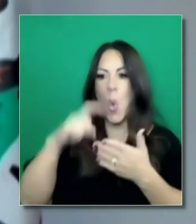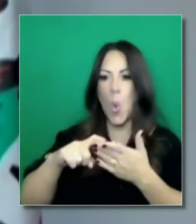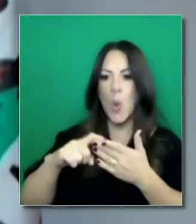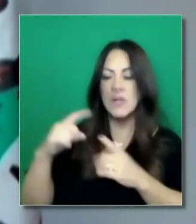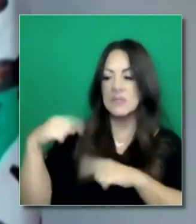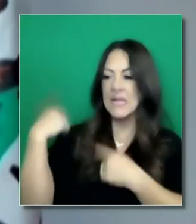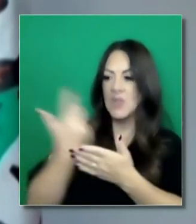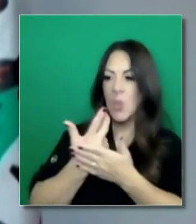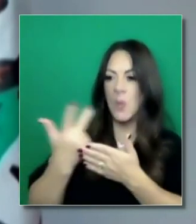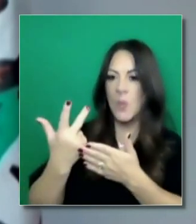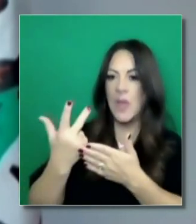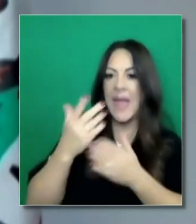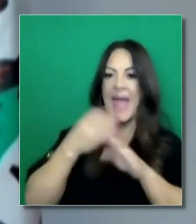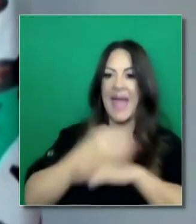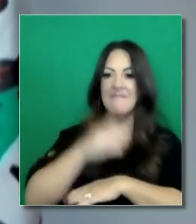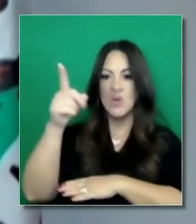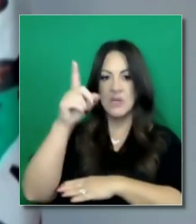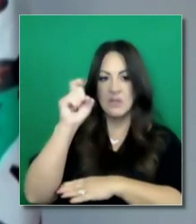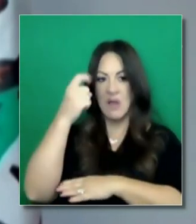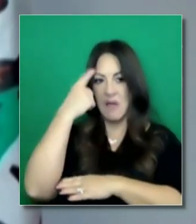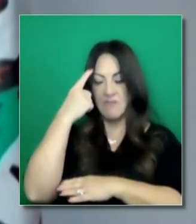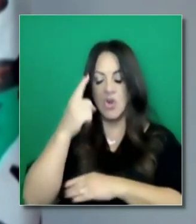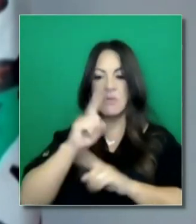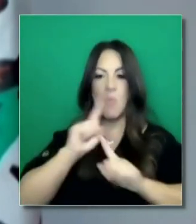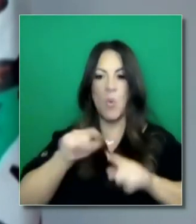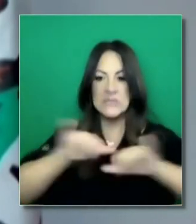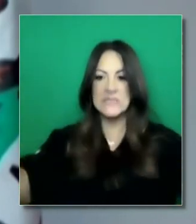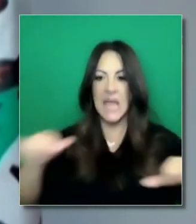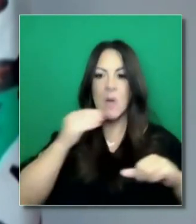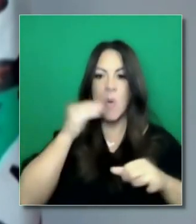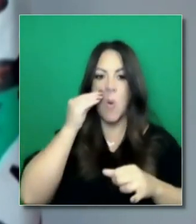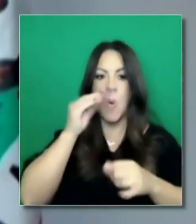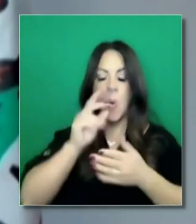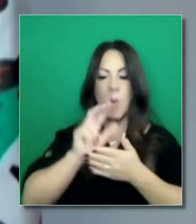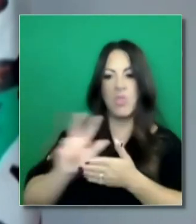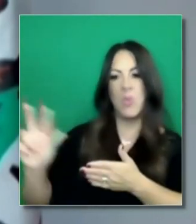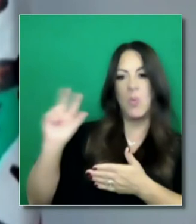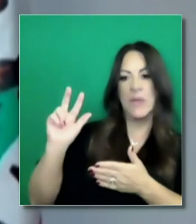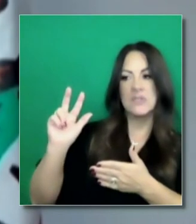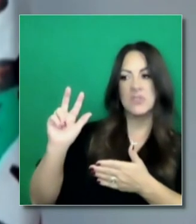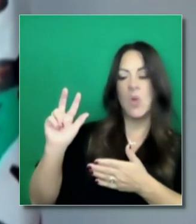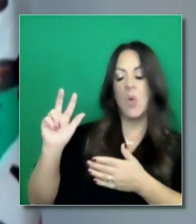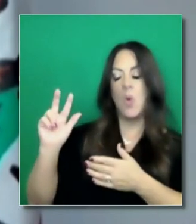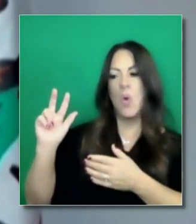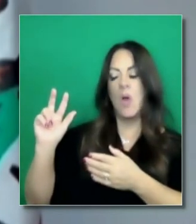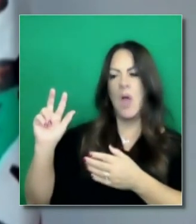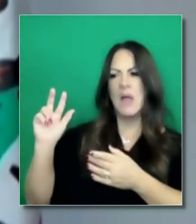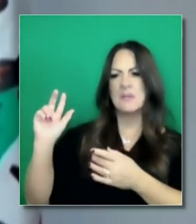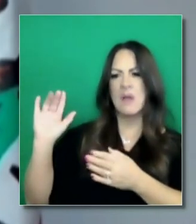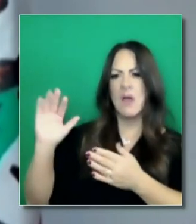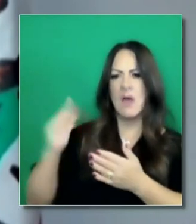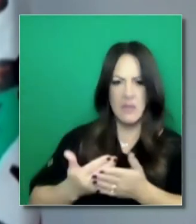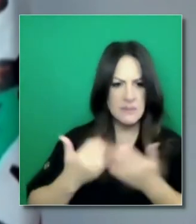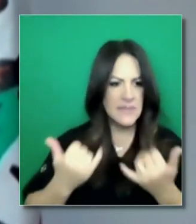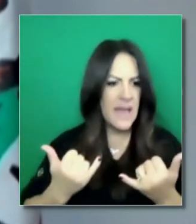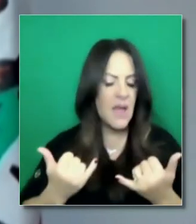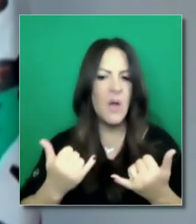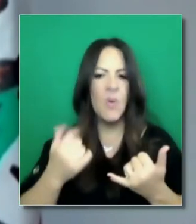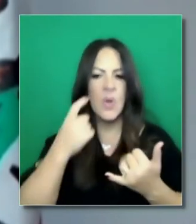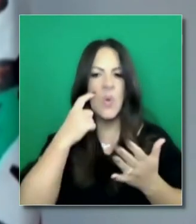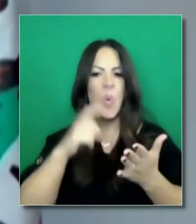algo ha salido. La tendencia es para disminuir un poquito, pero no basta. No pueden bajar la guardia,